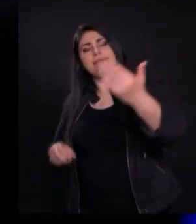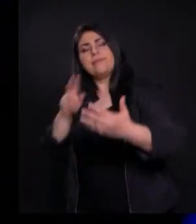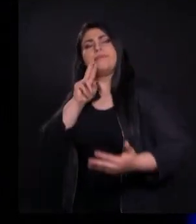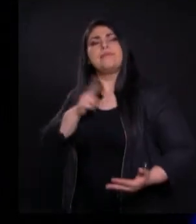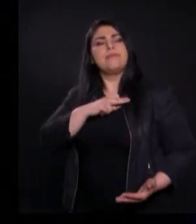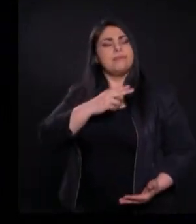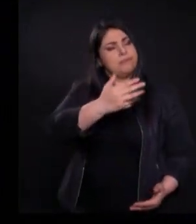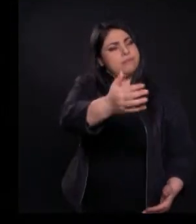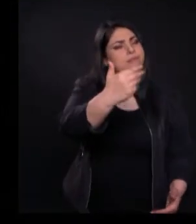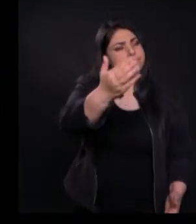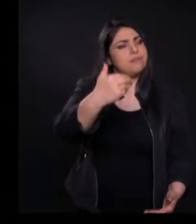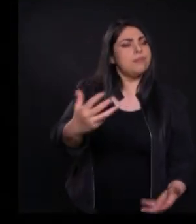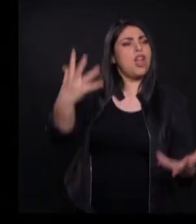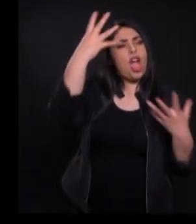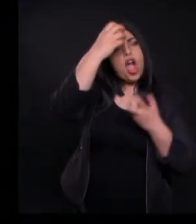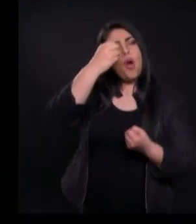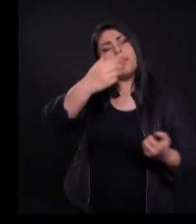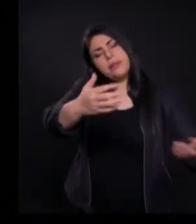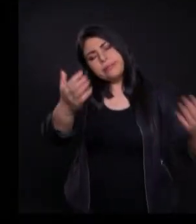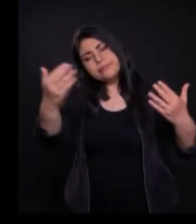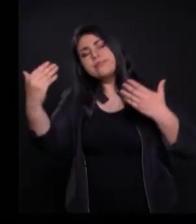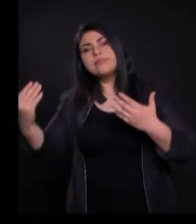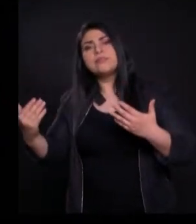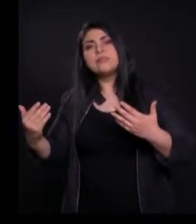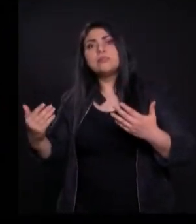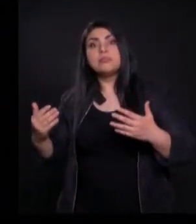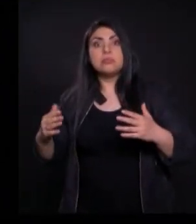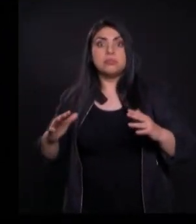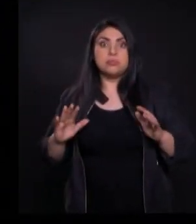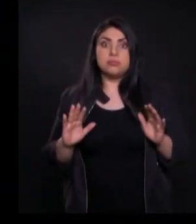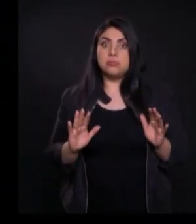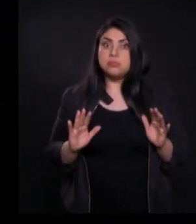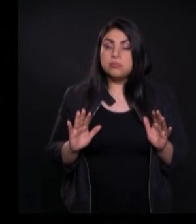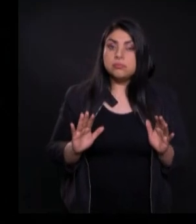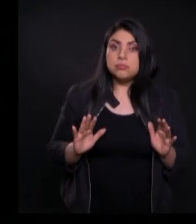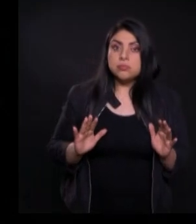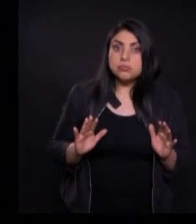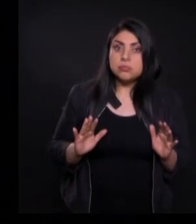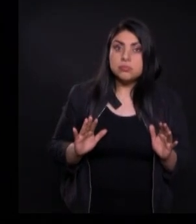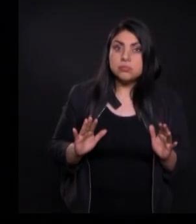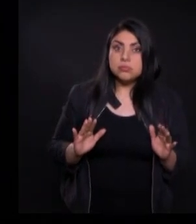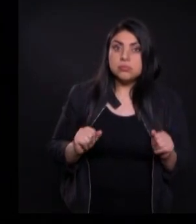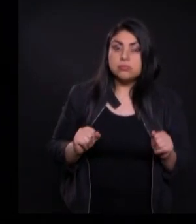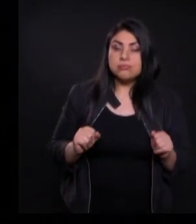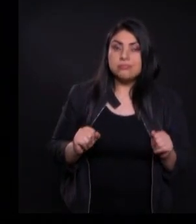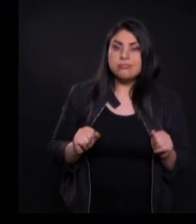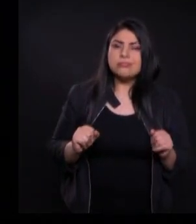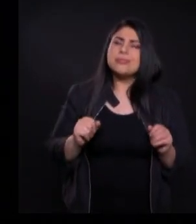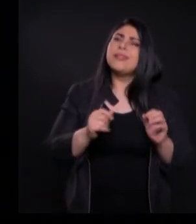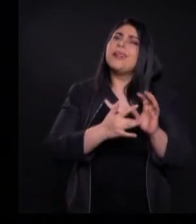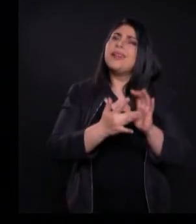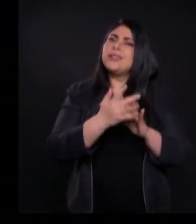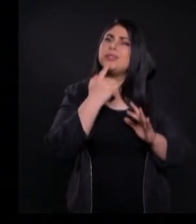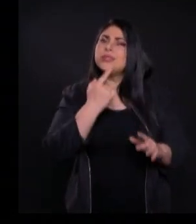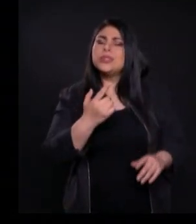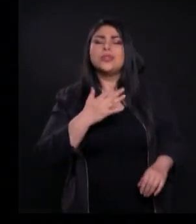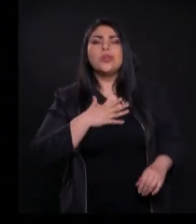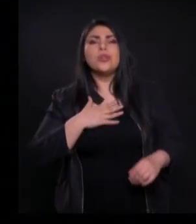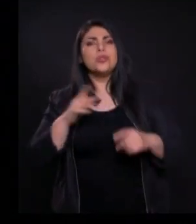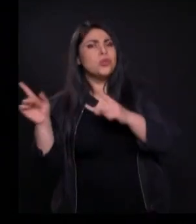Me obedecen Y me sirven Oh Sorpresa Contrario a eso Dijo Vengo a servirles A ustedes